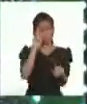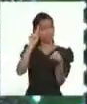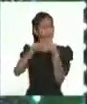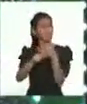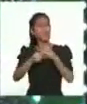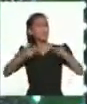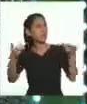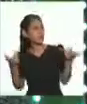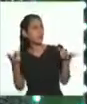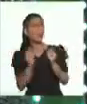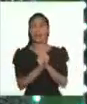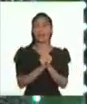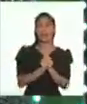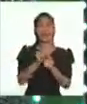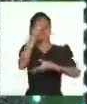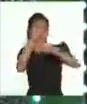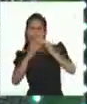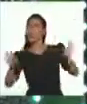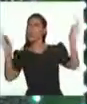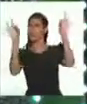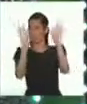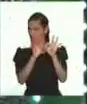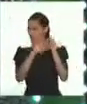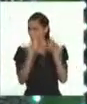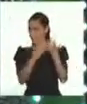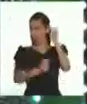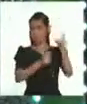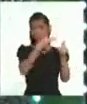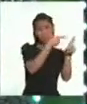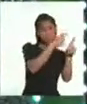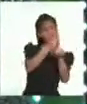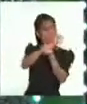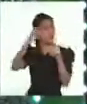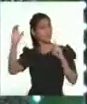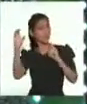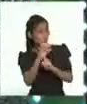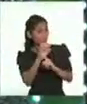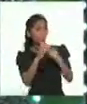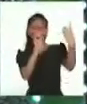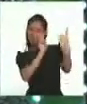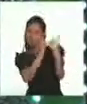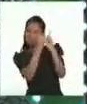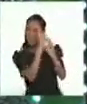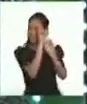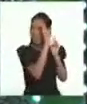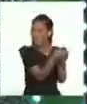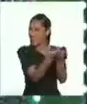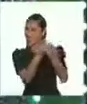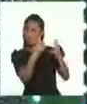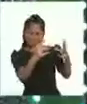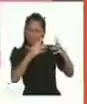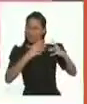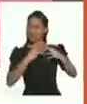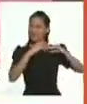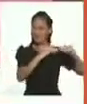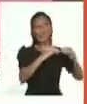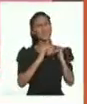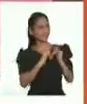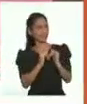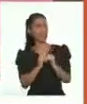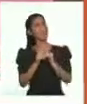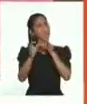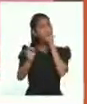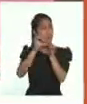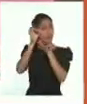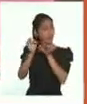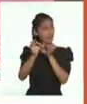con esta misión, que es conocer la importancia de relacionarnos con personas de distintas culturas a través del respeto y la tolerancia. Hemos estado